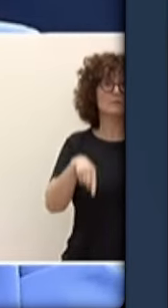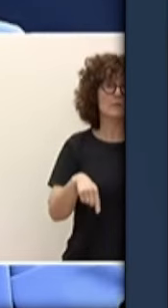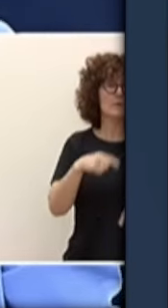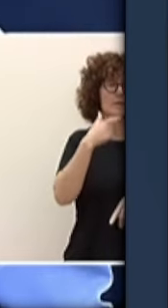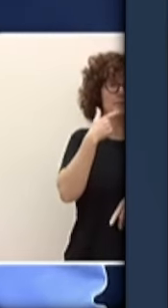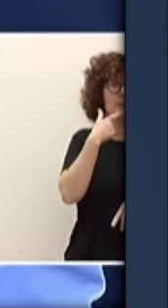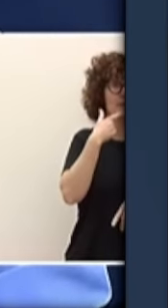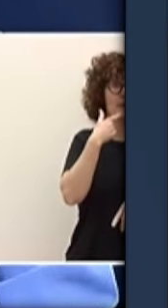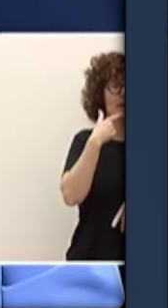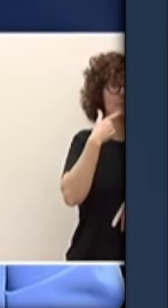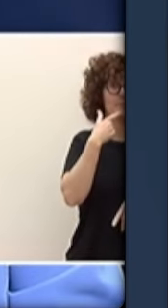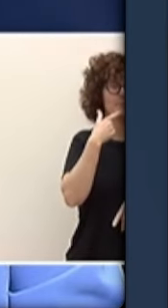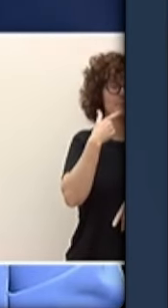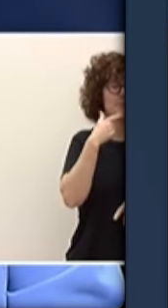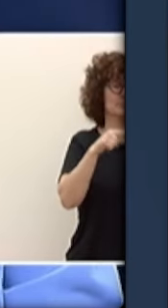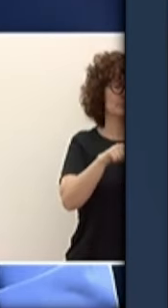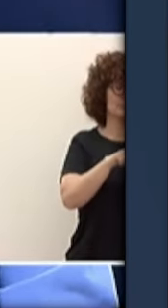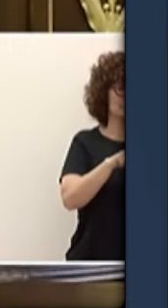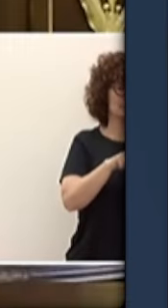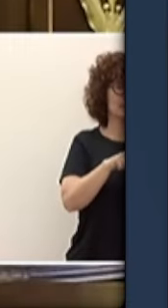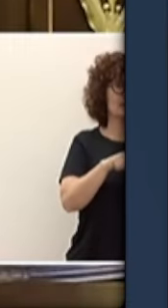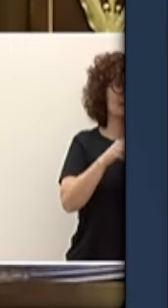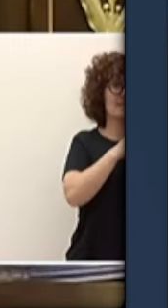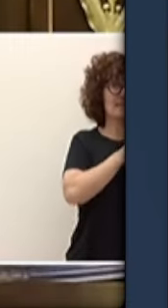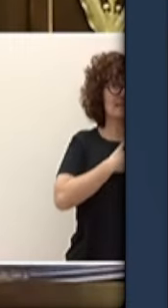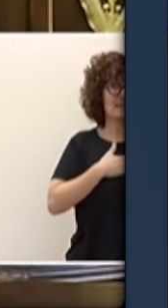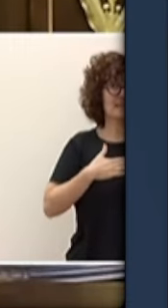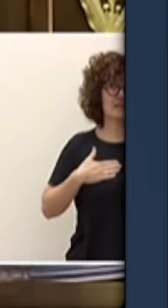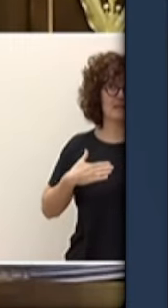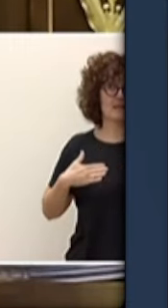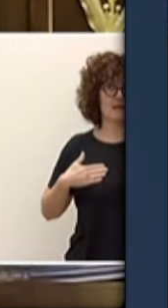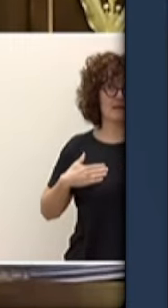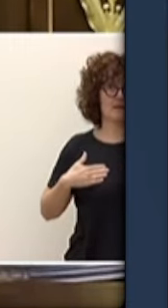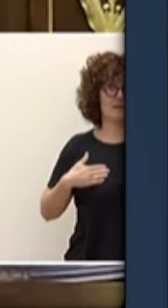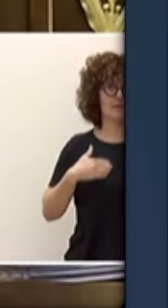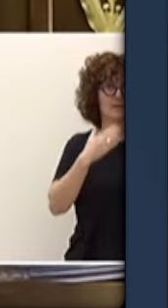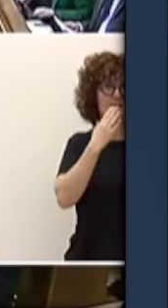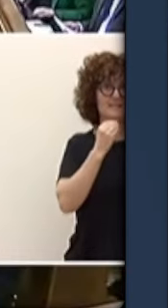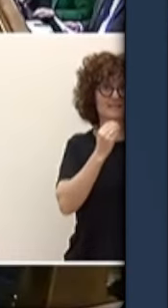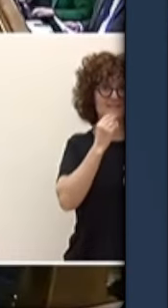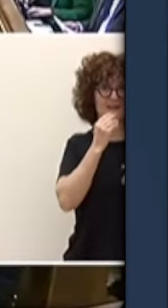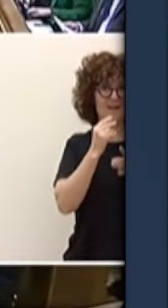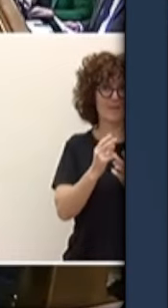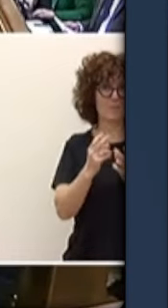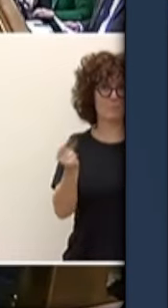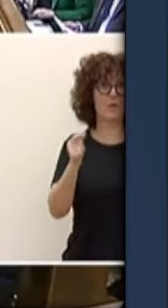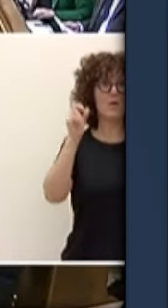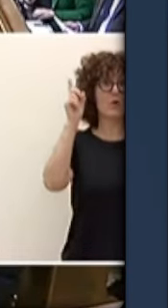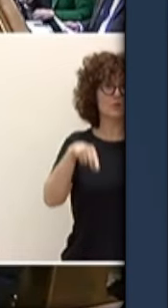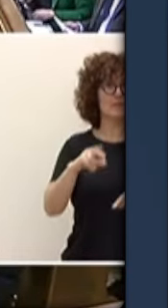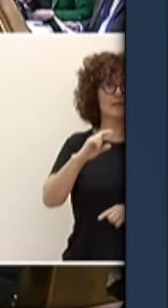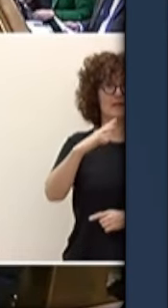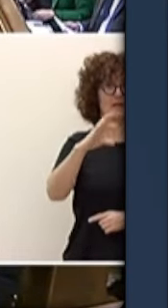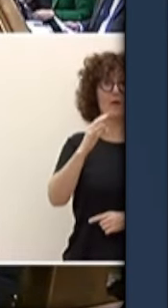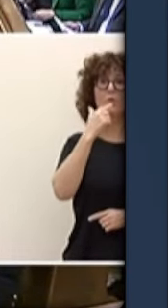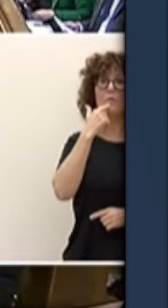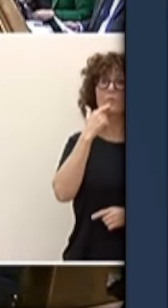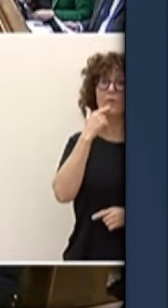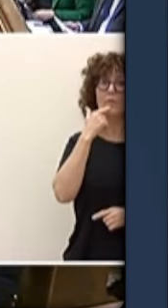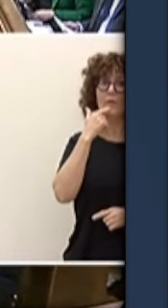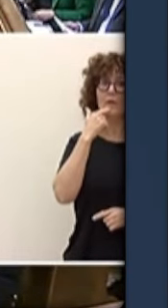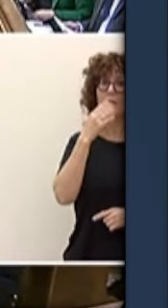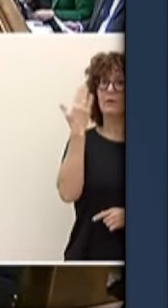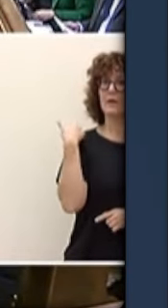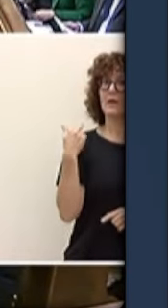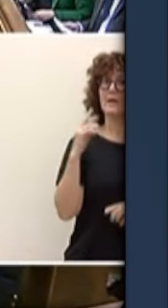o la otra ministra la señora Rego que con los cuerpos calientes del 7 de octubre puso un tuit violento diciendo que Palestina tenía